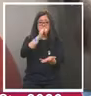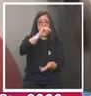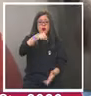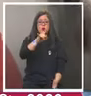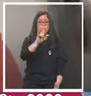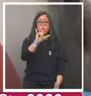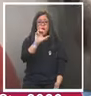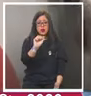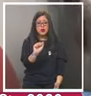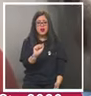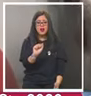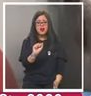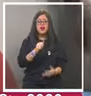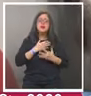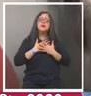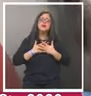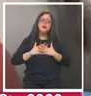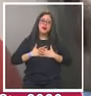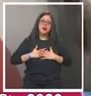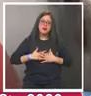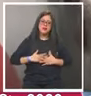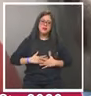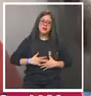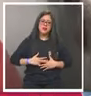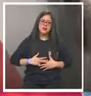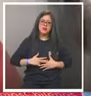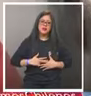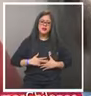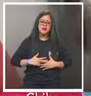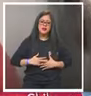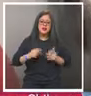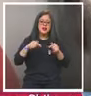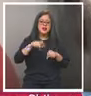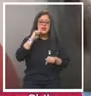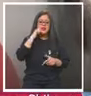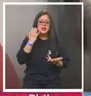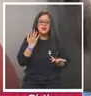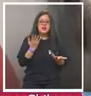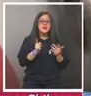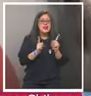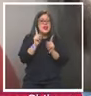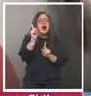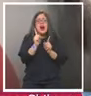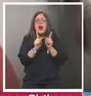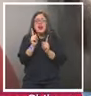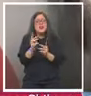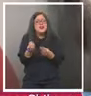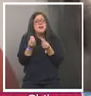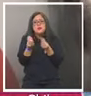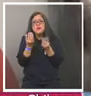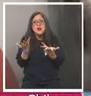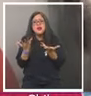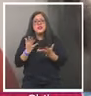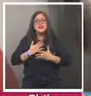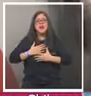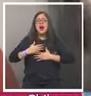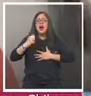como un bálsamo de tranquilidad, la parte que dice... Algo le pasa a mi héroe,